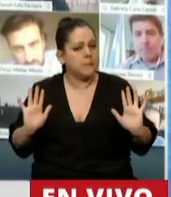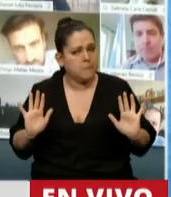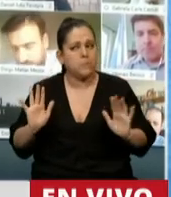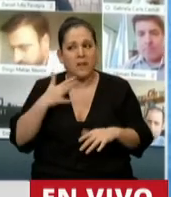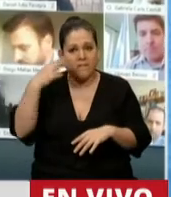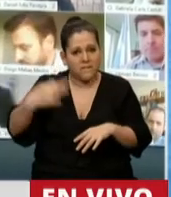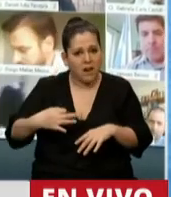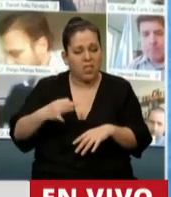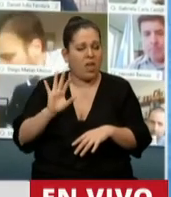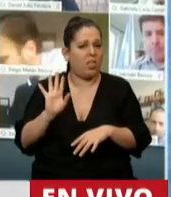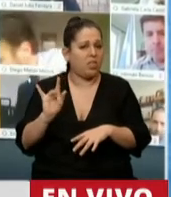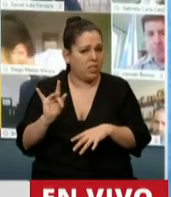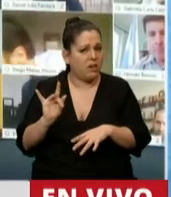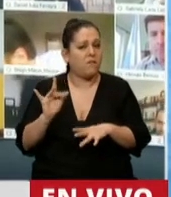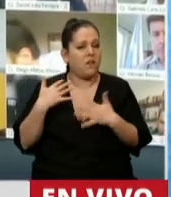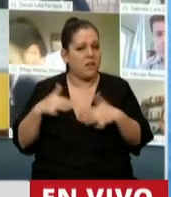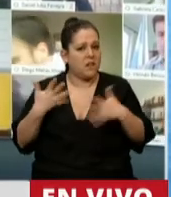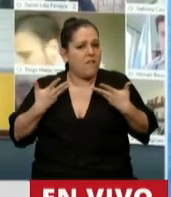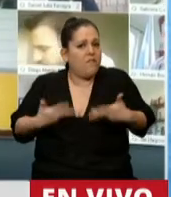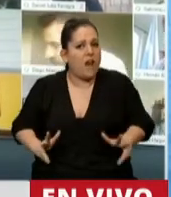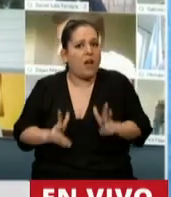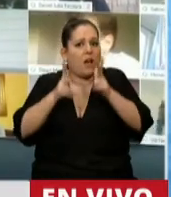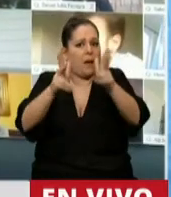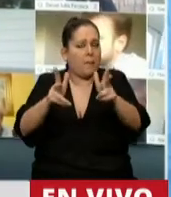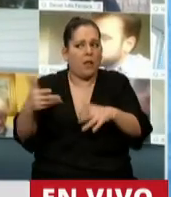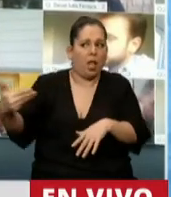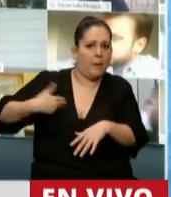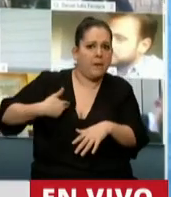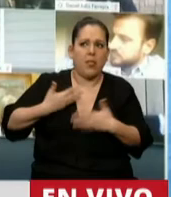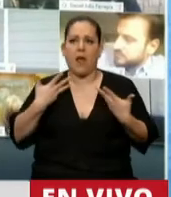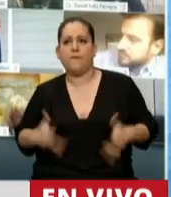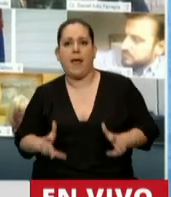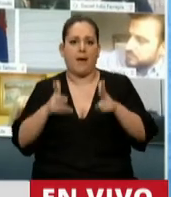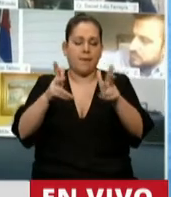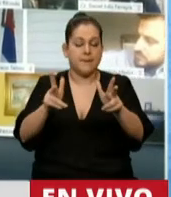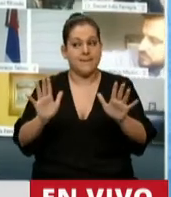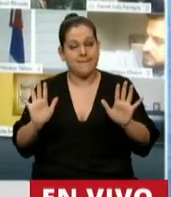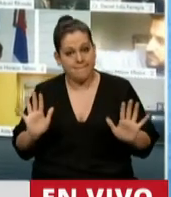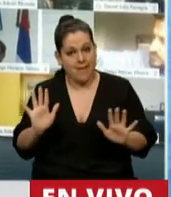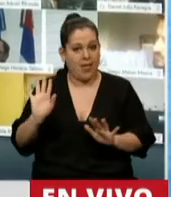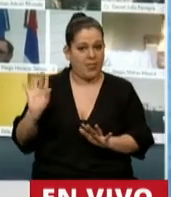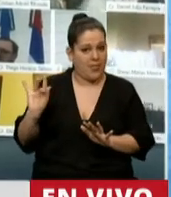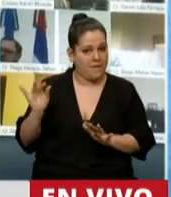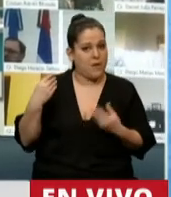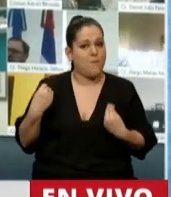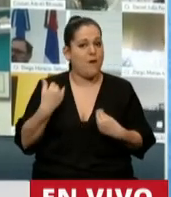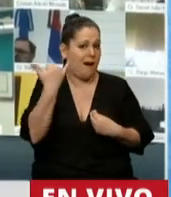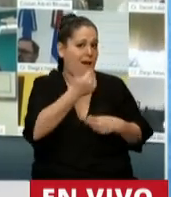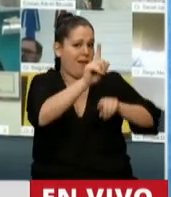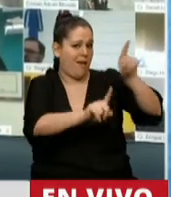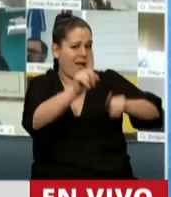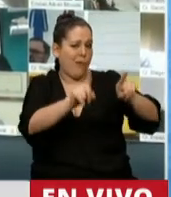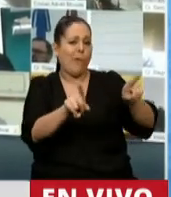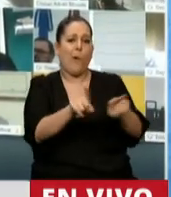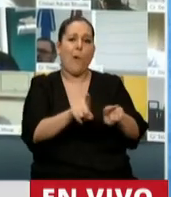hablar con la honestidad que se reclama cuando, por otro lado, se quieren desconocer hechos